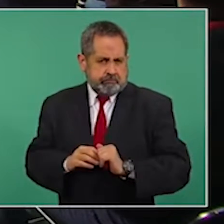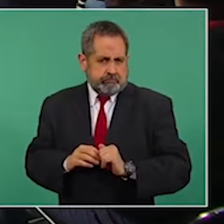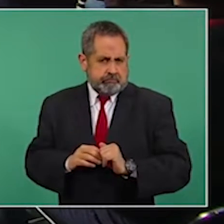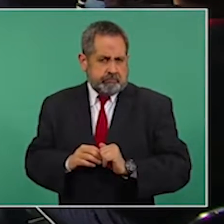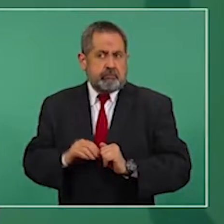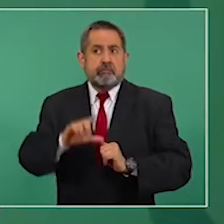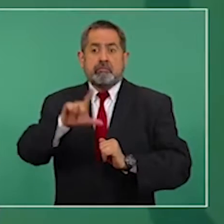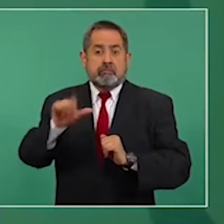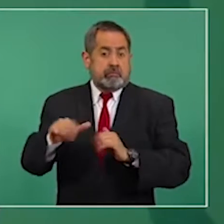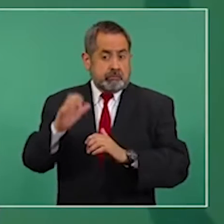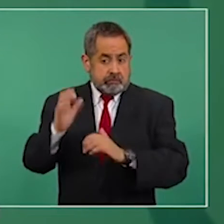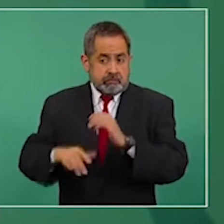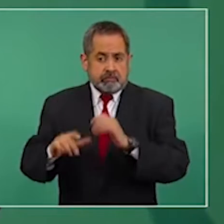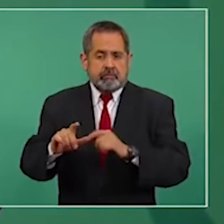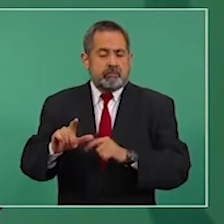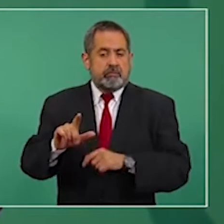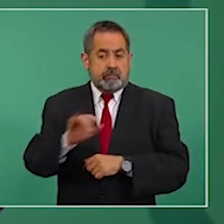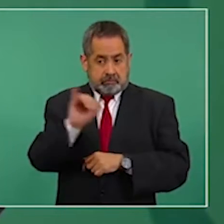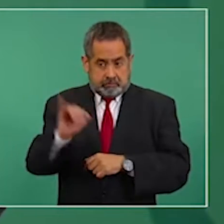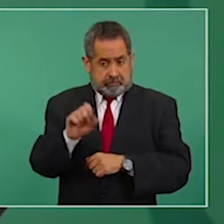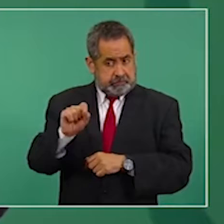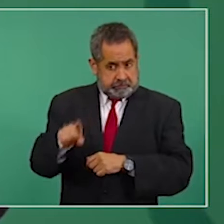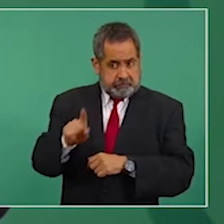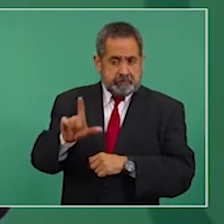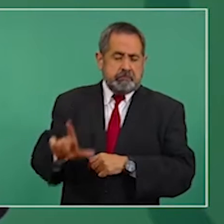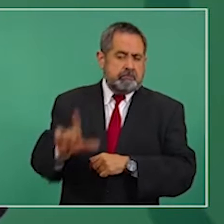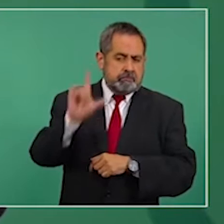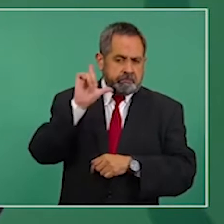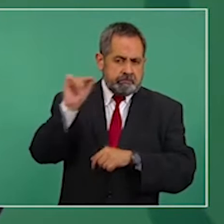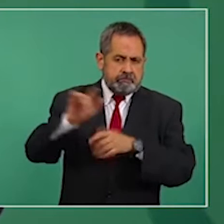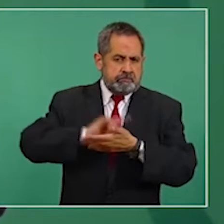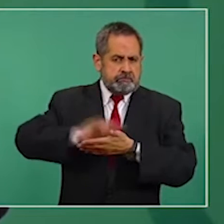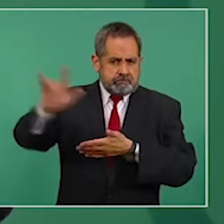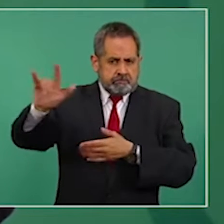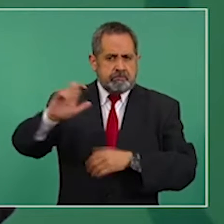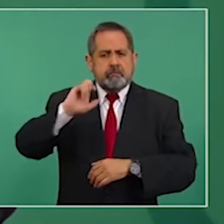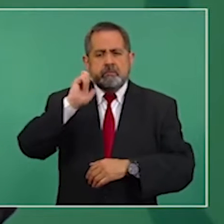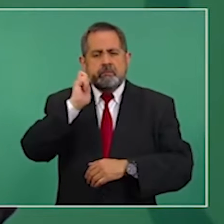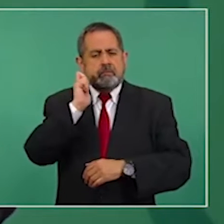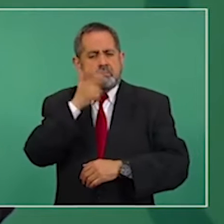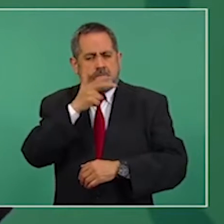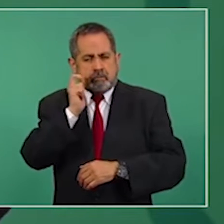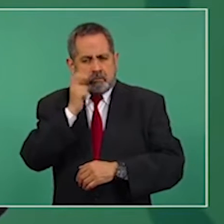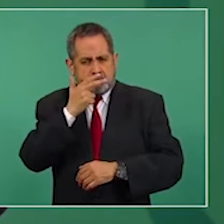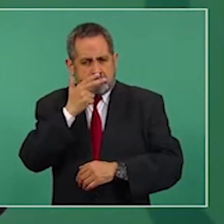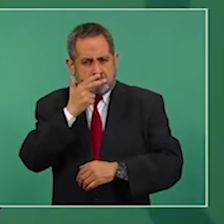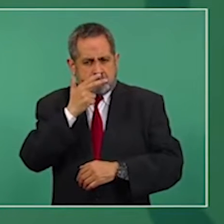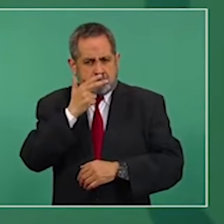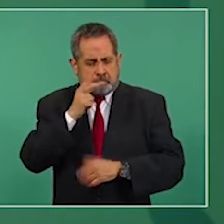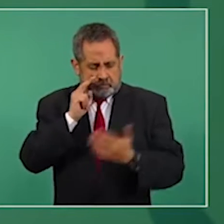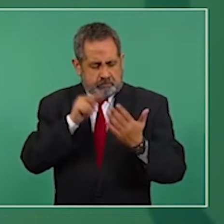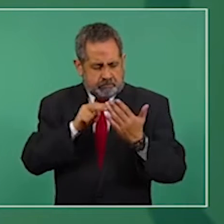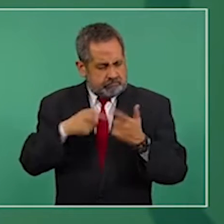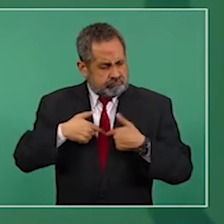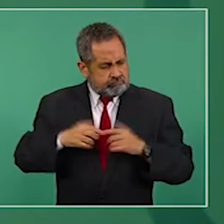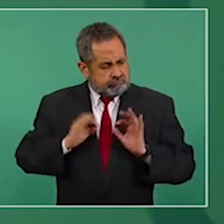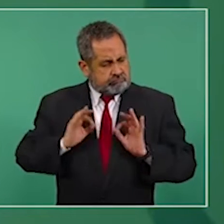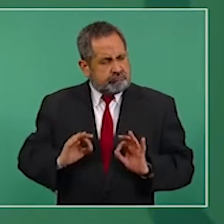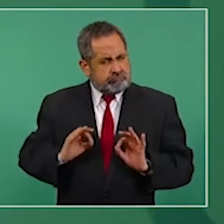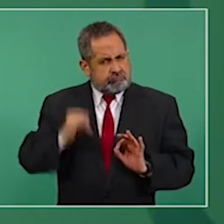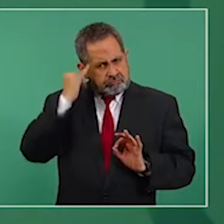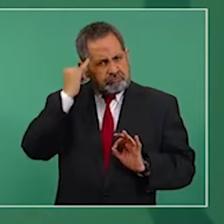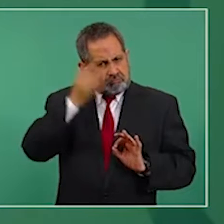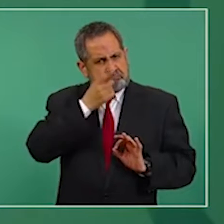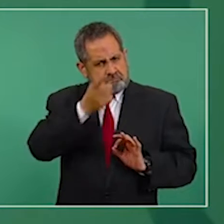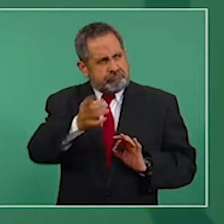Nos vamos ese jueves a Chihuahua. Estaba yo bien, como lo estaba planteando al